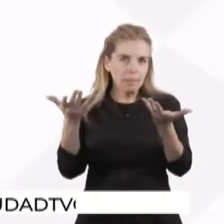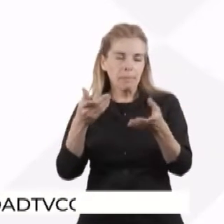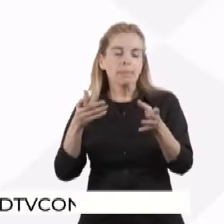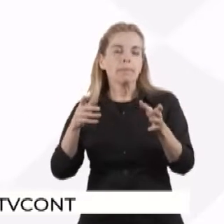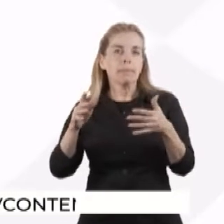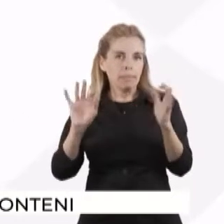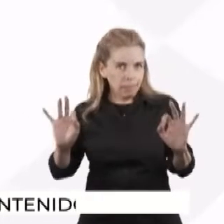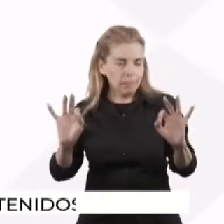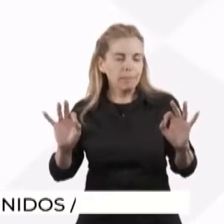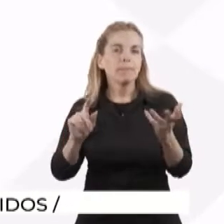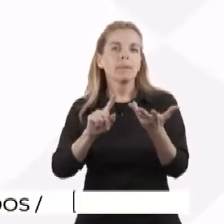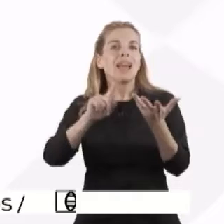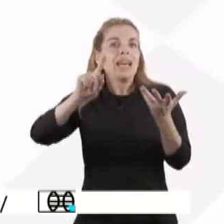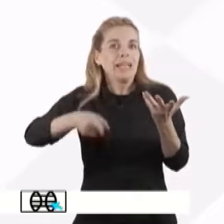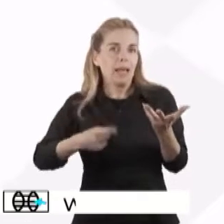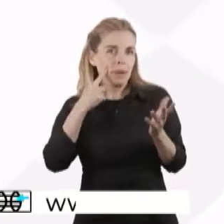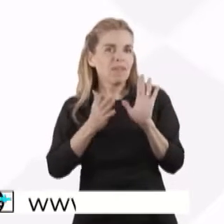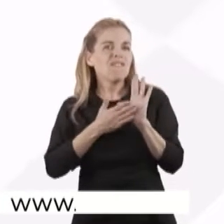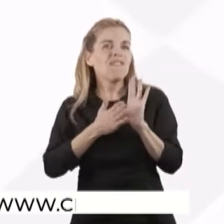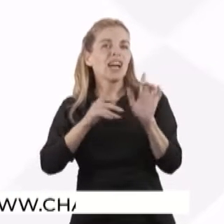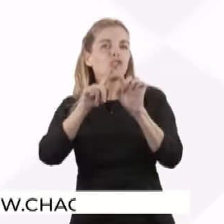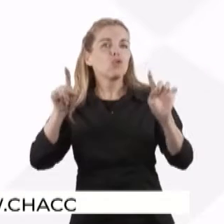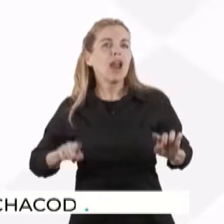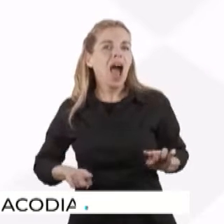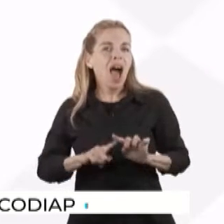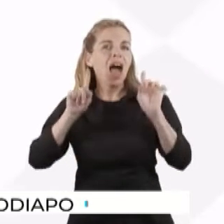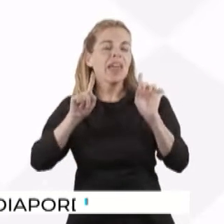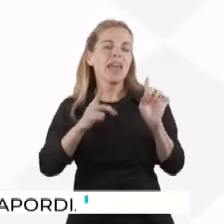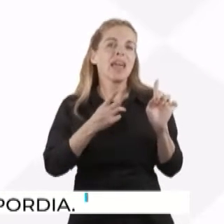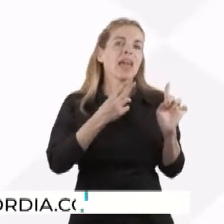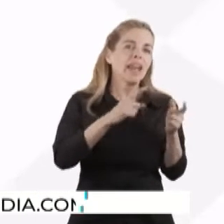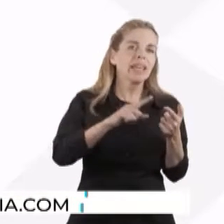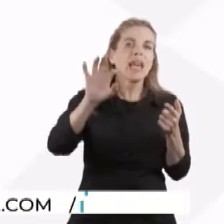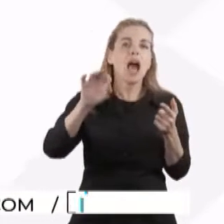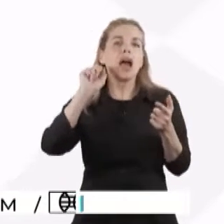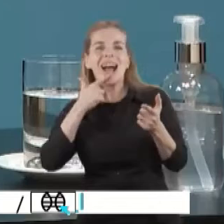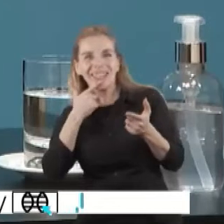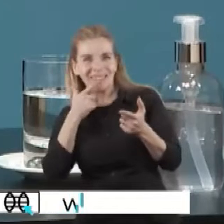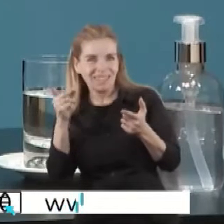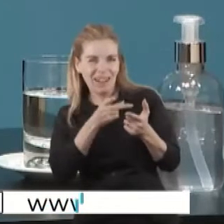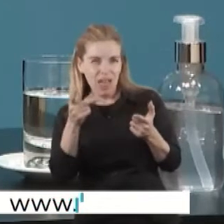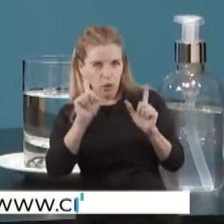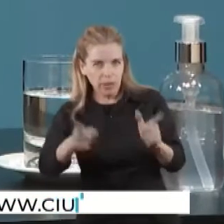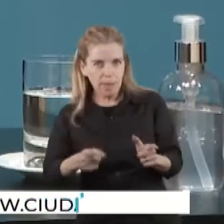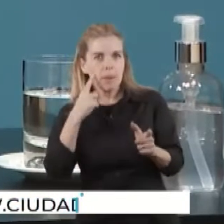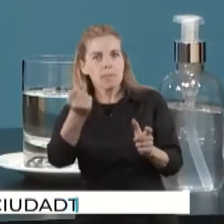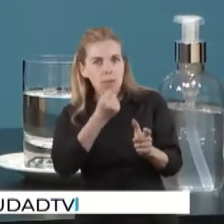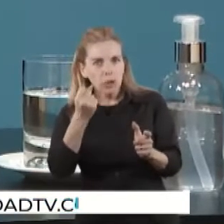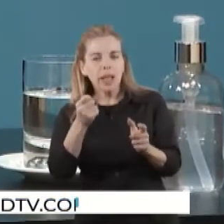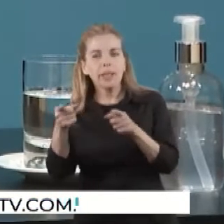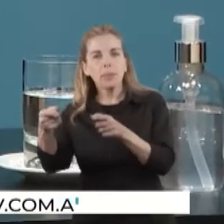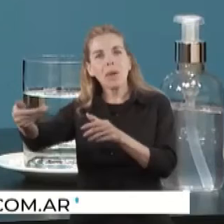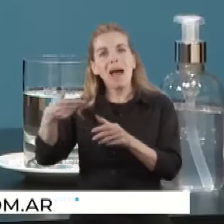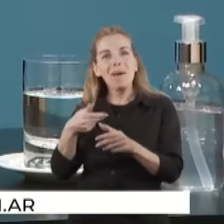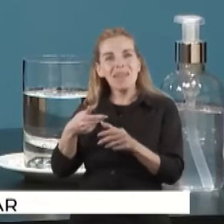ulteriores y la factura, la última o alguna factura de la energía eléctrica y del gas natural para tomar datos de la factura